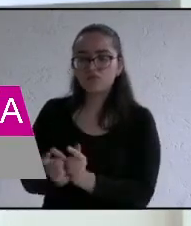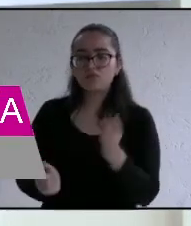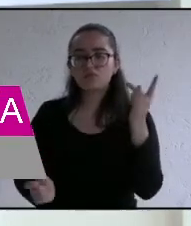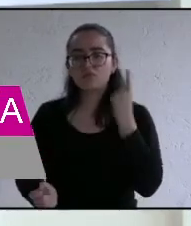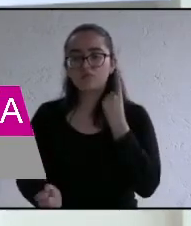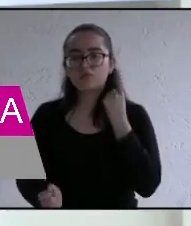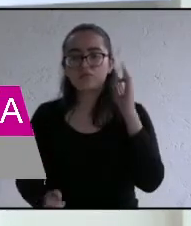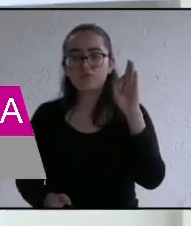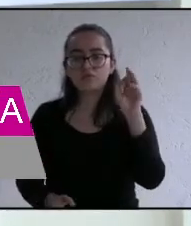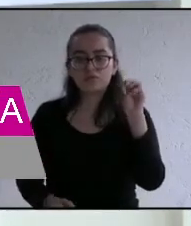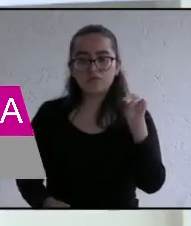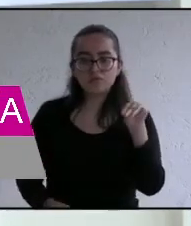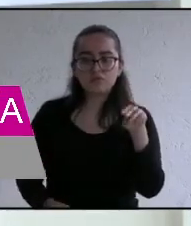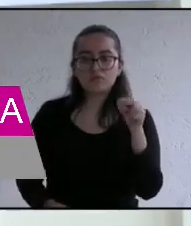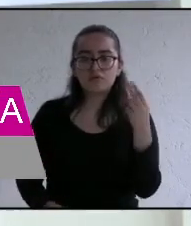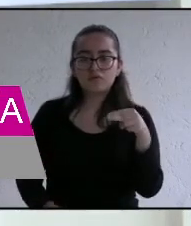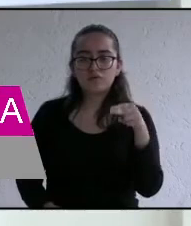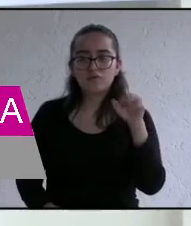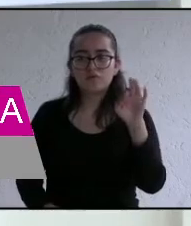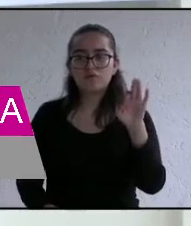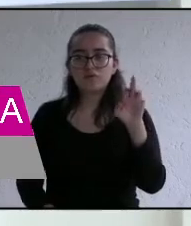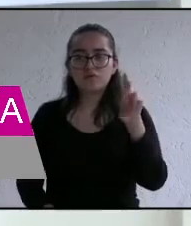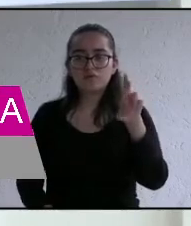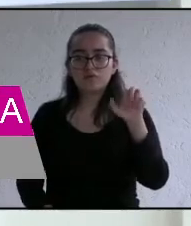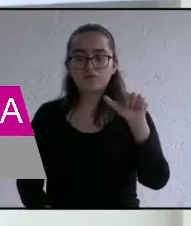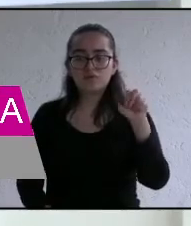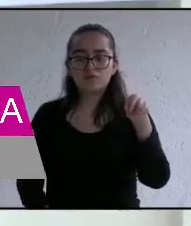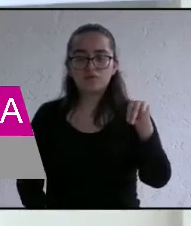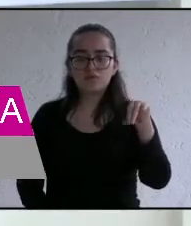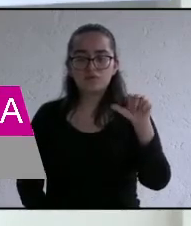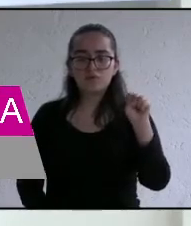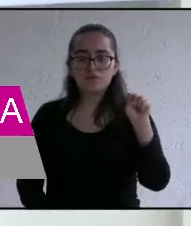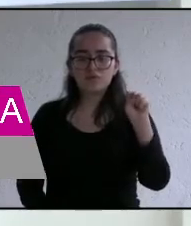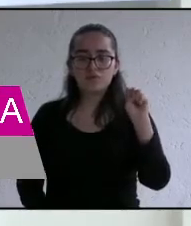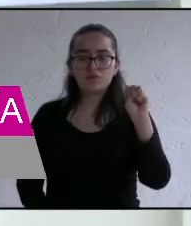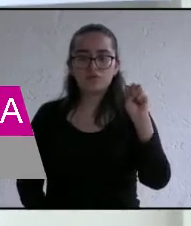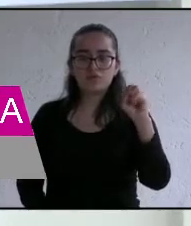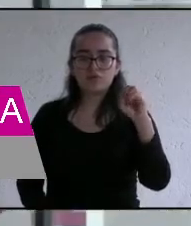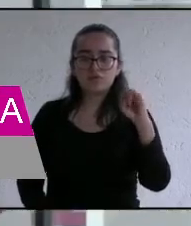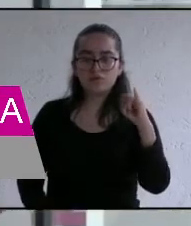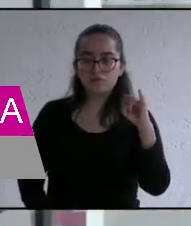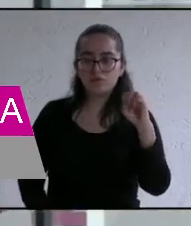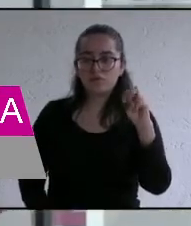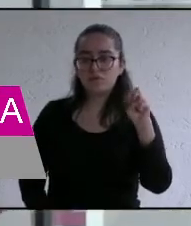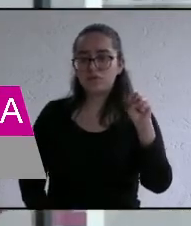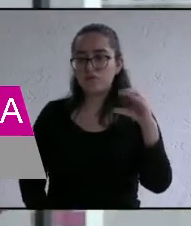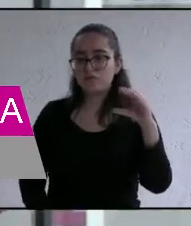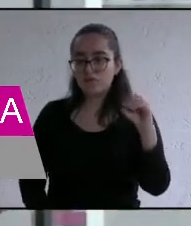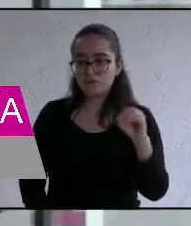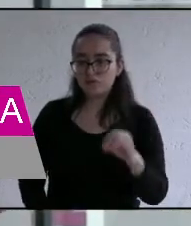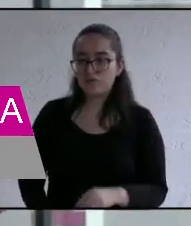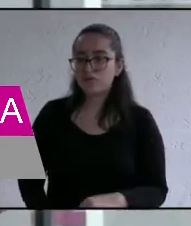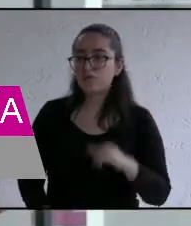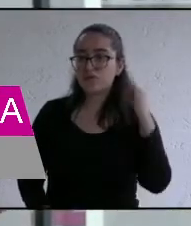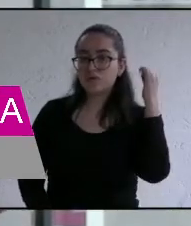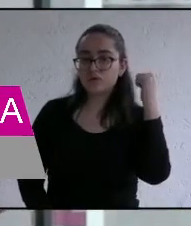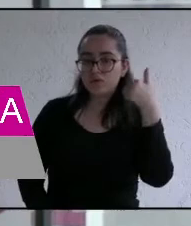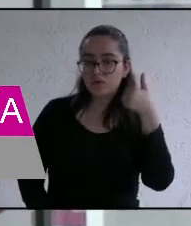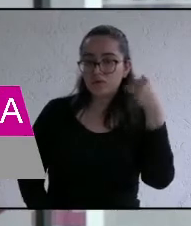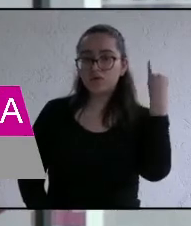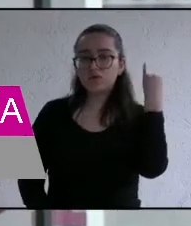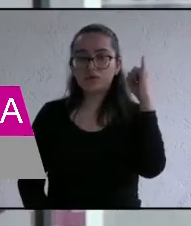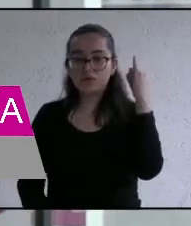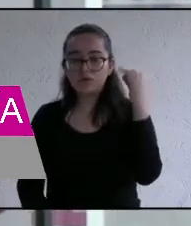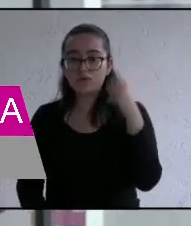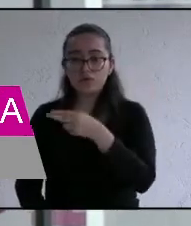por México Francisco Fernández Morales adelante candidato este 6 de junio tiene que votar por